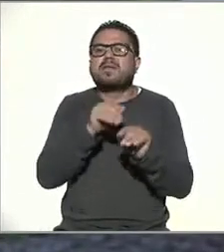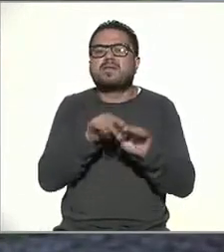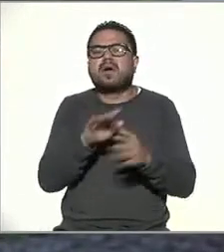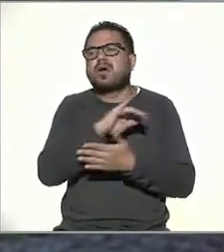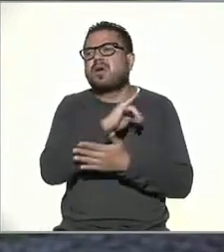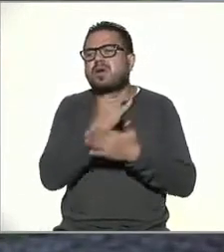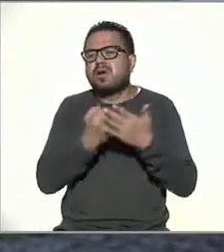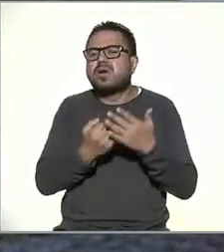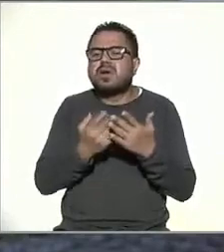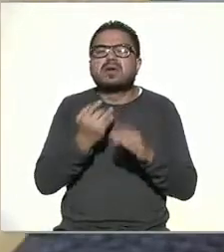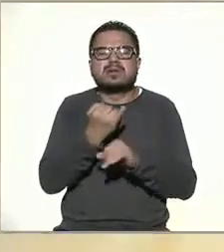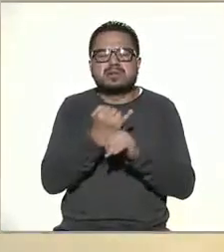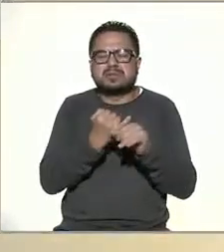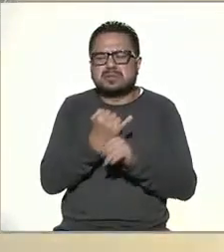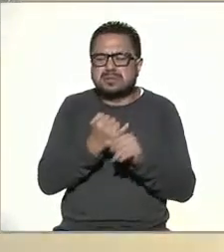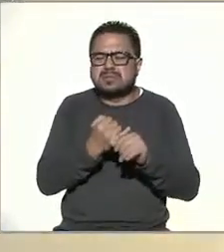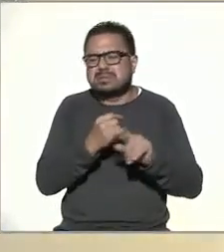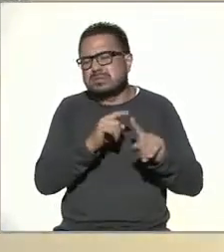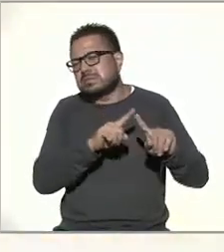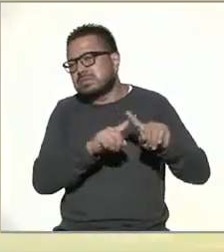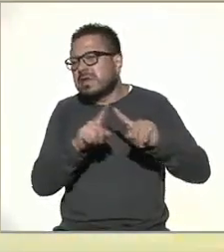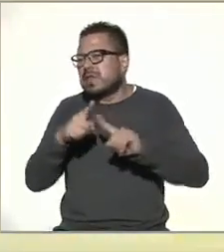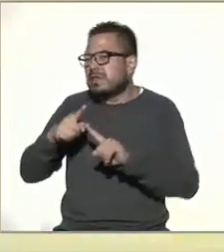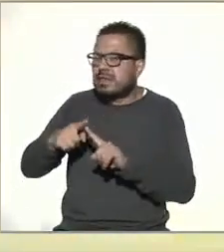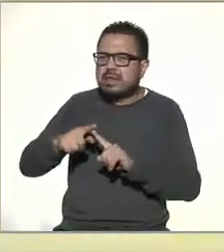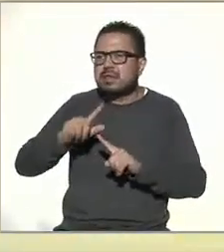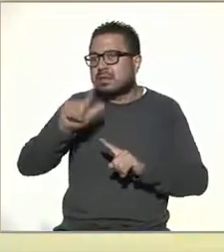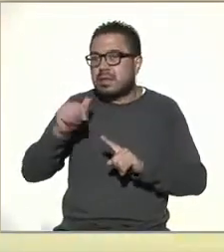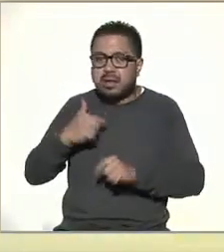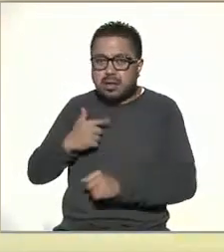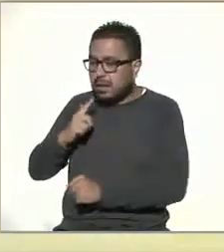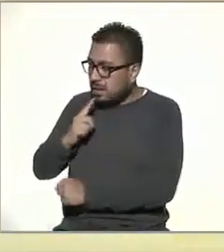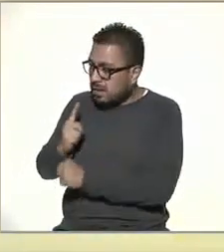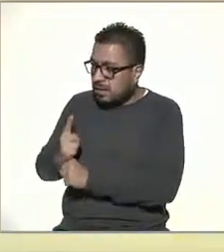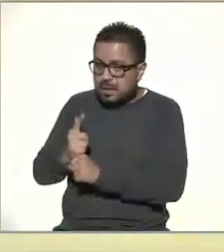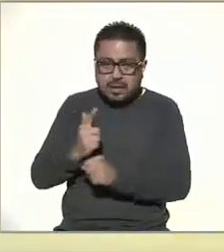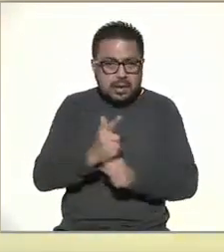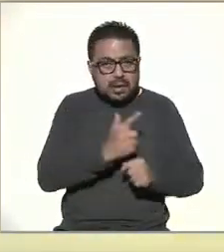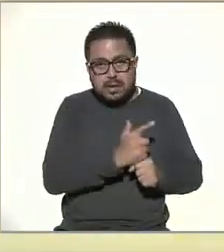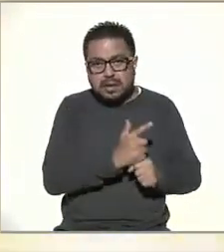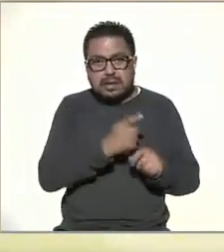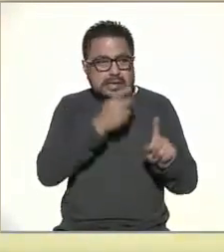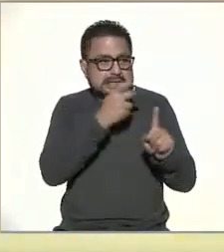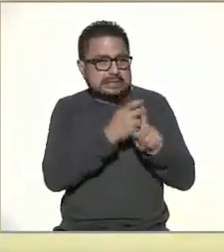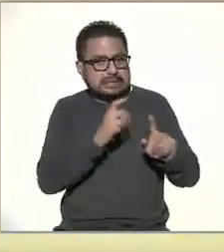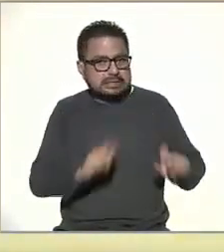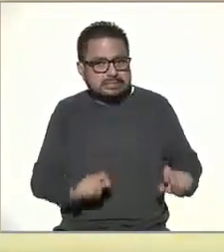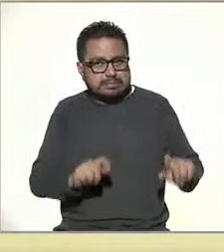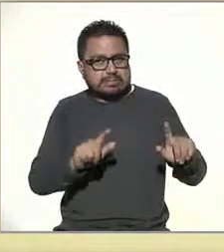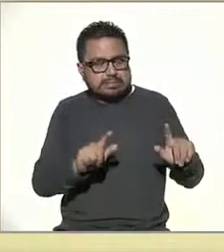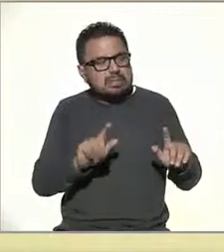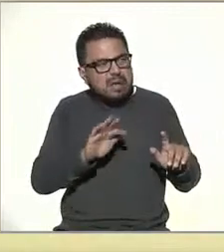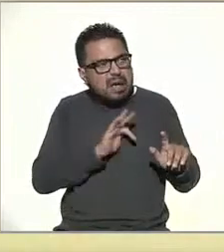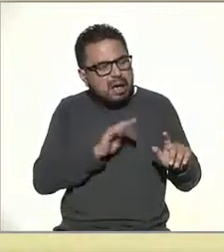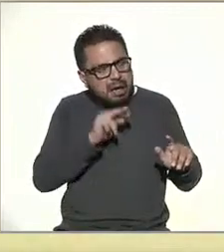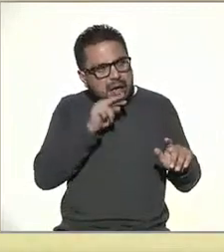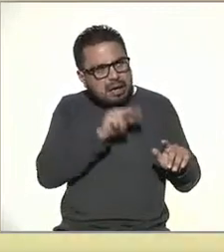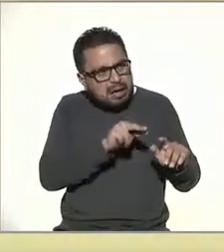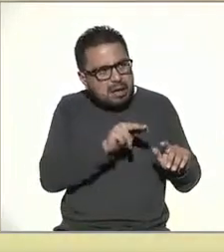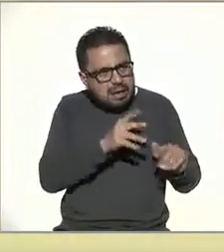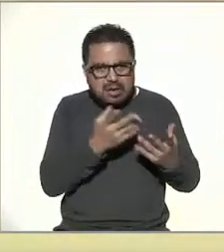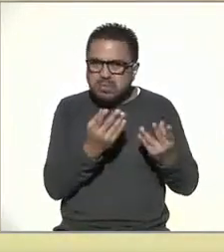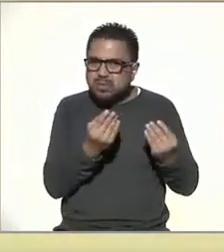tareas, las investigaciones y después fui descubriendo que es un espacio en el que se puede tener